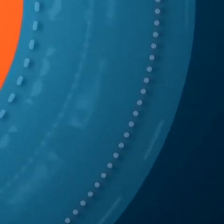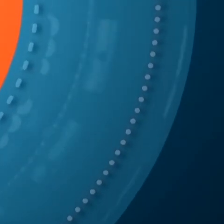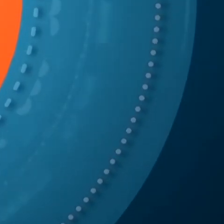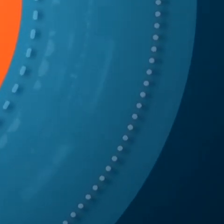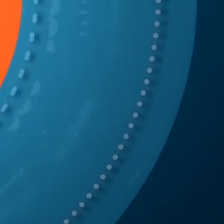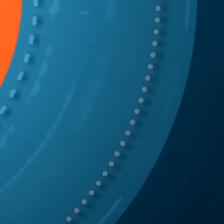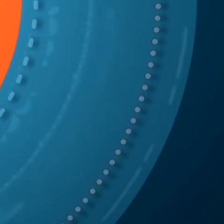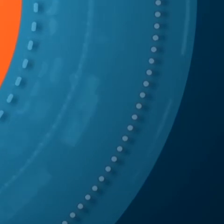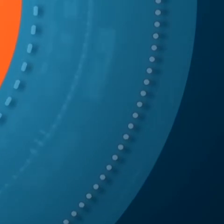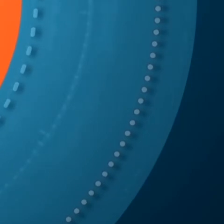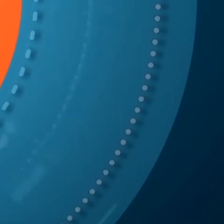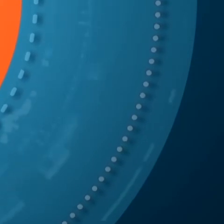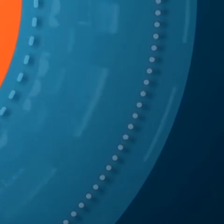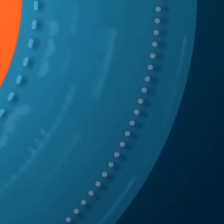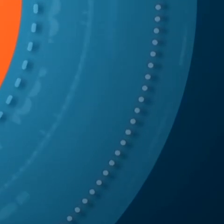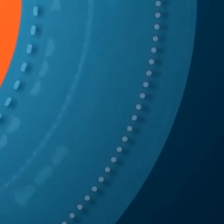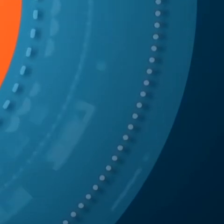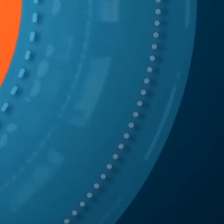Atacama Race SPA